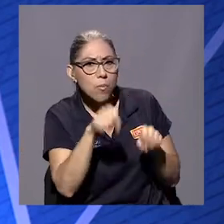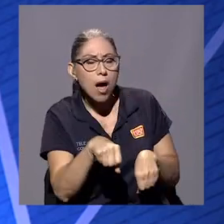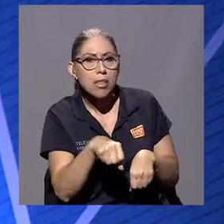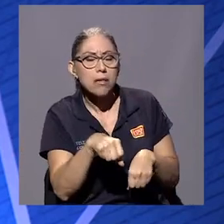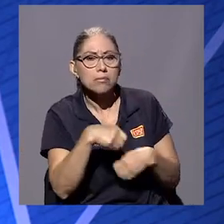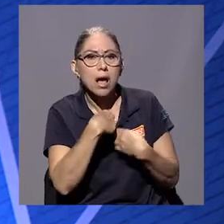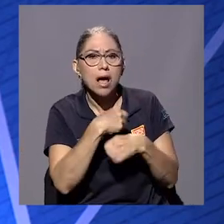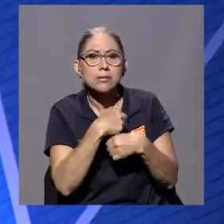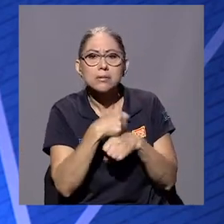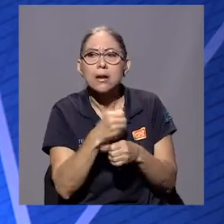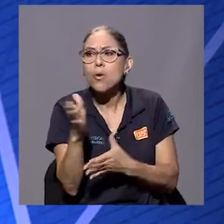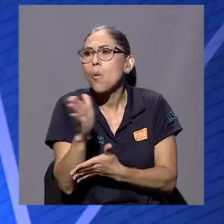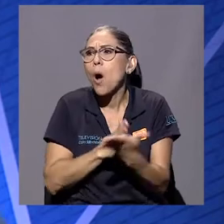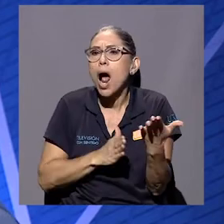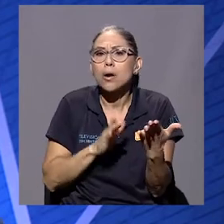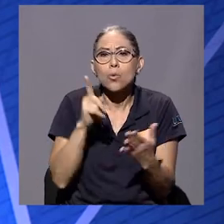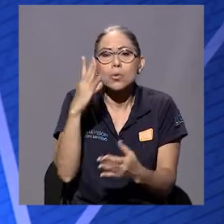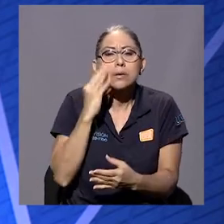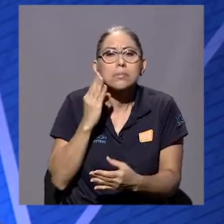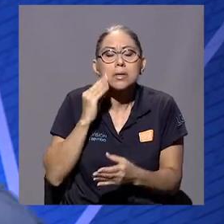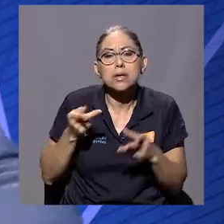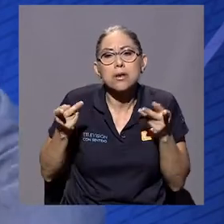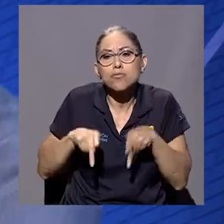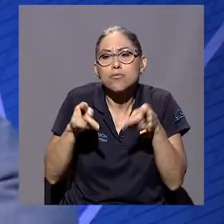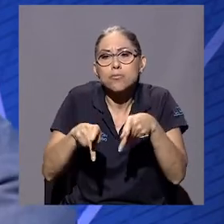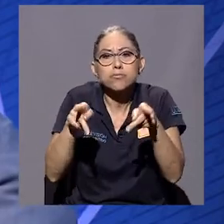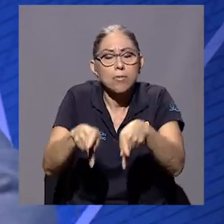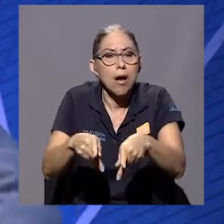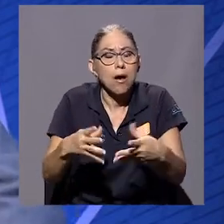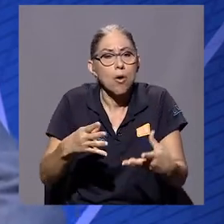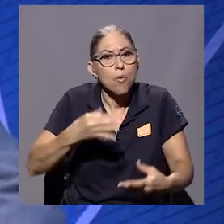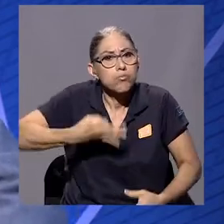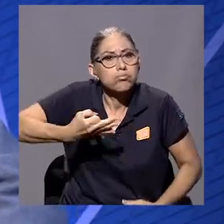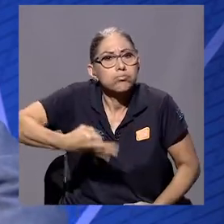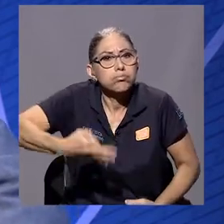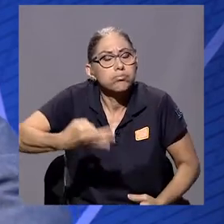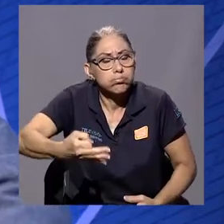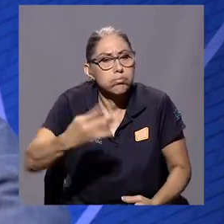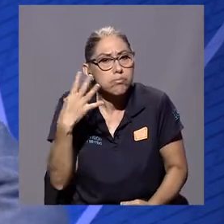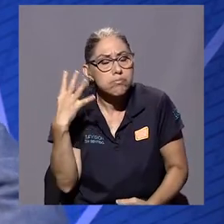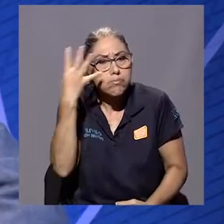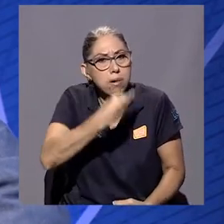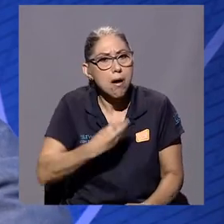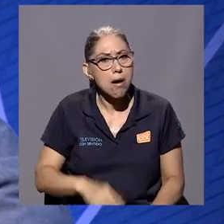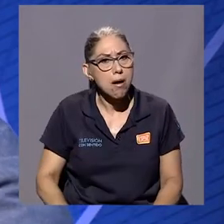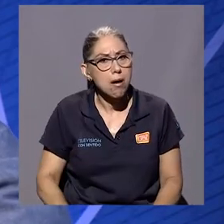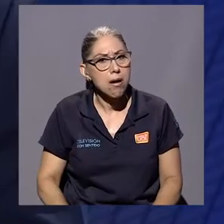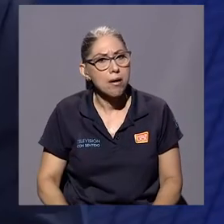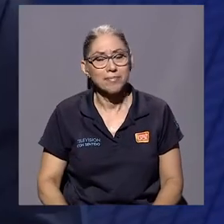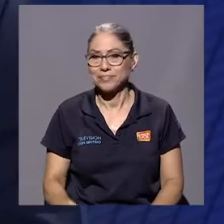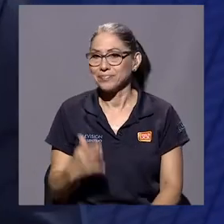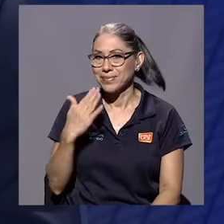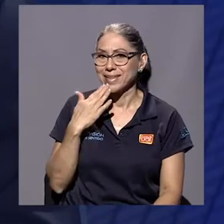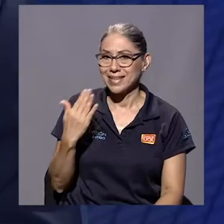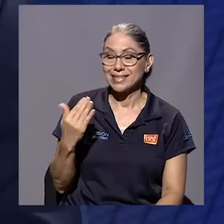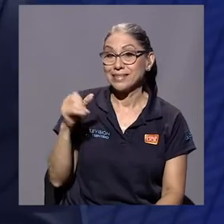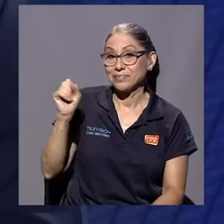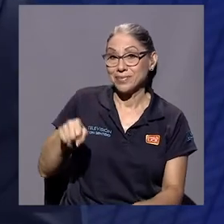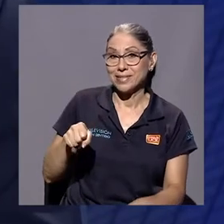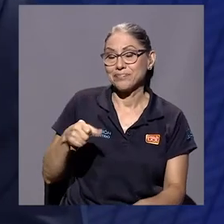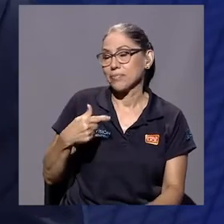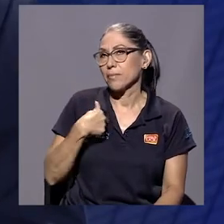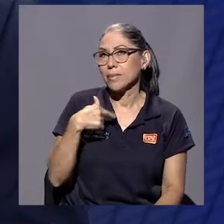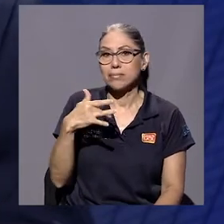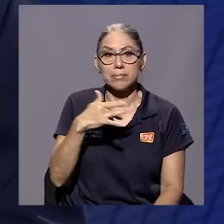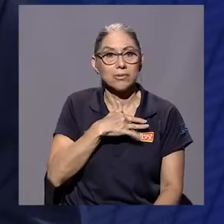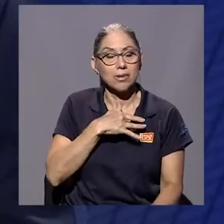A ver, coloquial y cotidiana, y eso es muy bonito. Sí, gracias. Sí, todo inició, bueno, a mí me ha